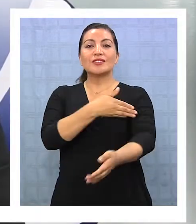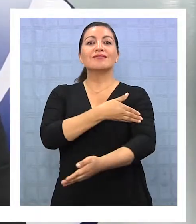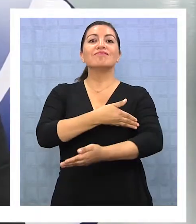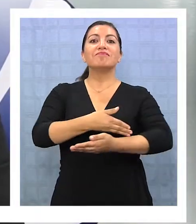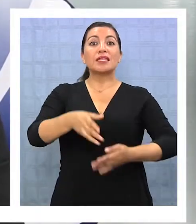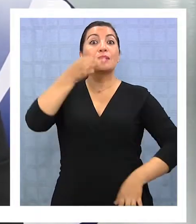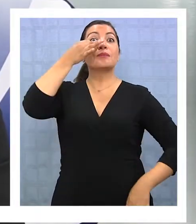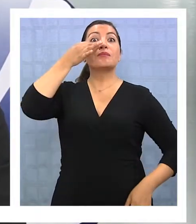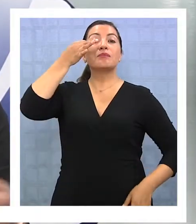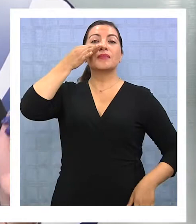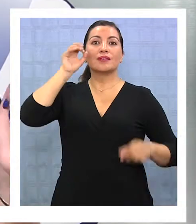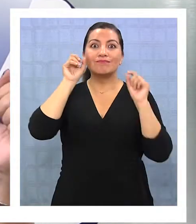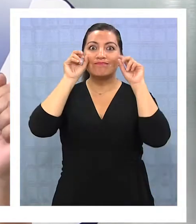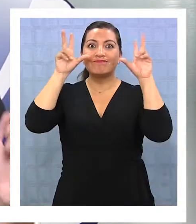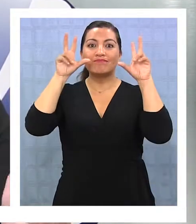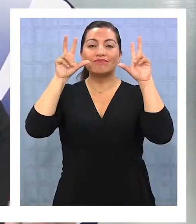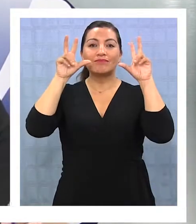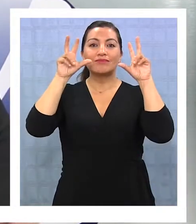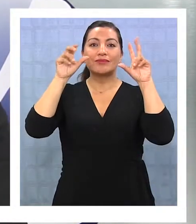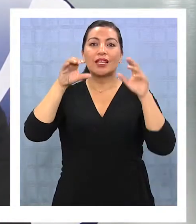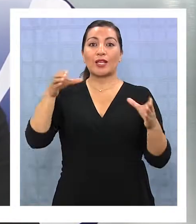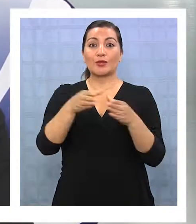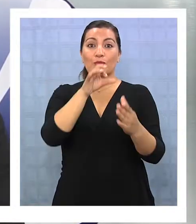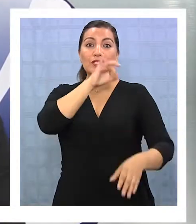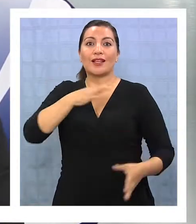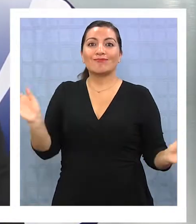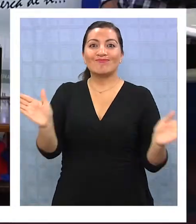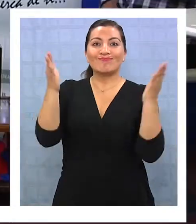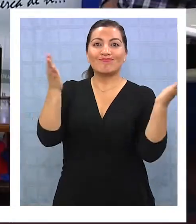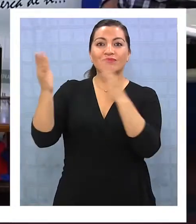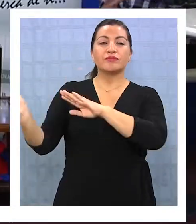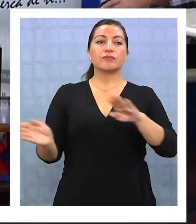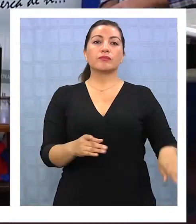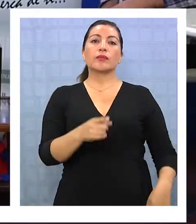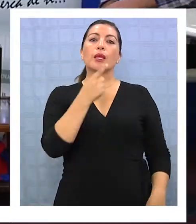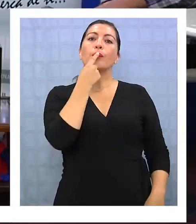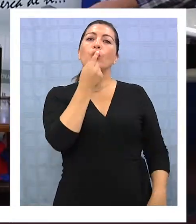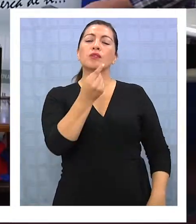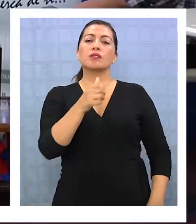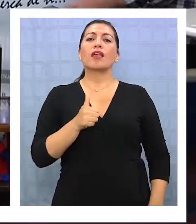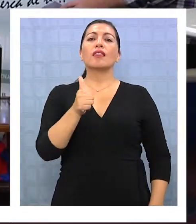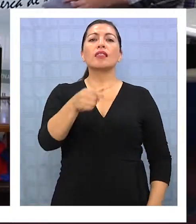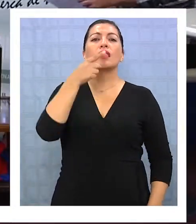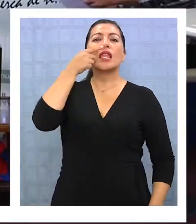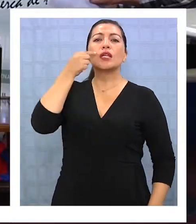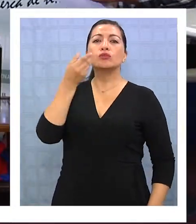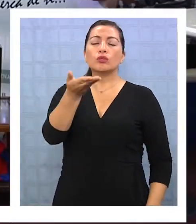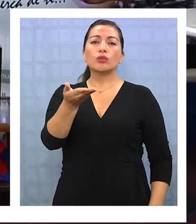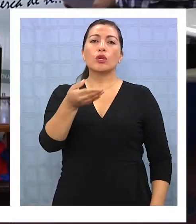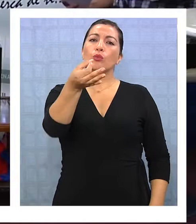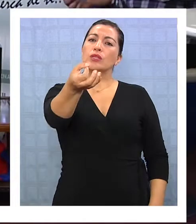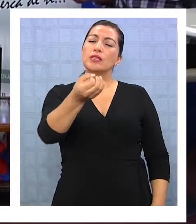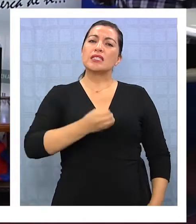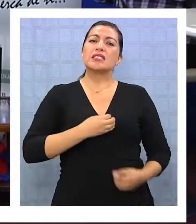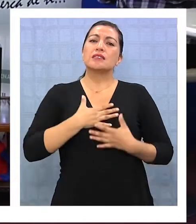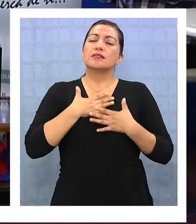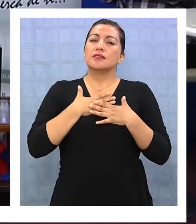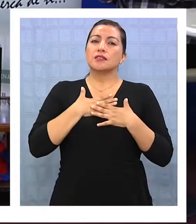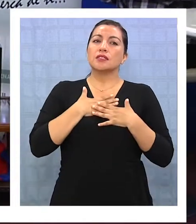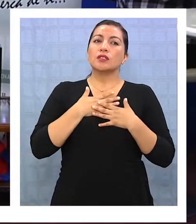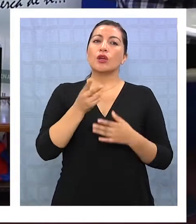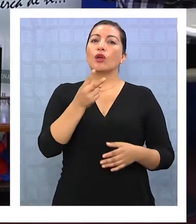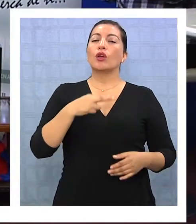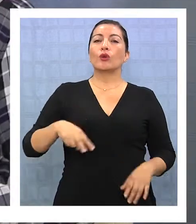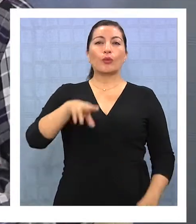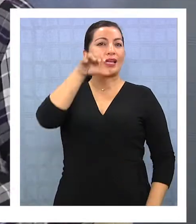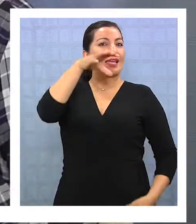de chilenos que sin duda vamos a estar ahí alentando fuerte a la selección. Roberto, en el caso suyo, ¿cómo sientes de alguna forma que